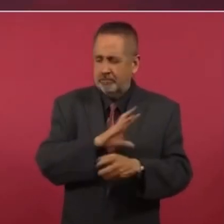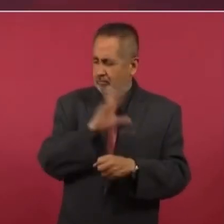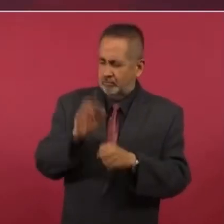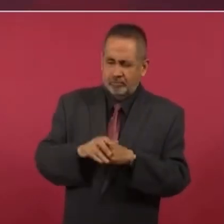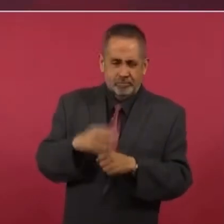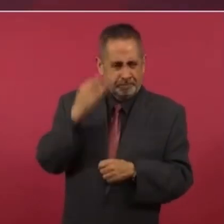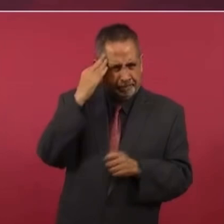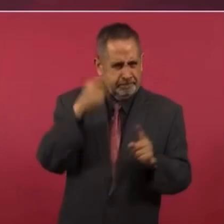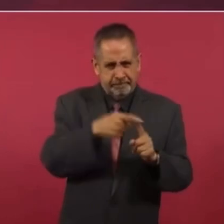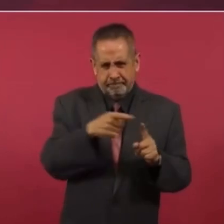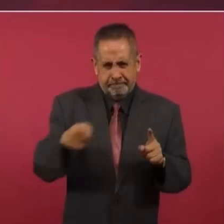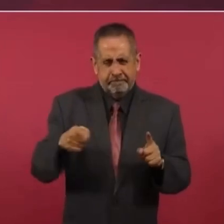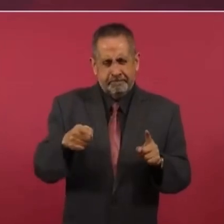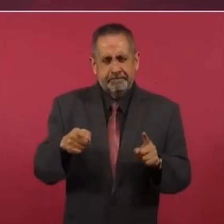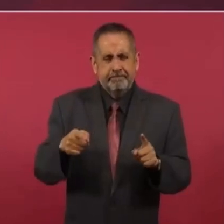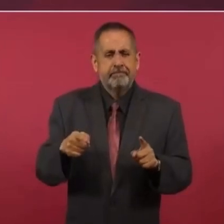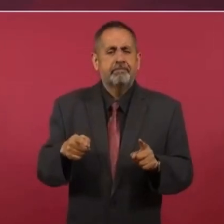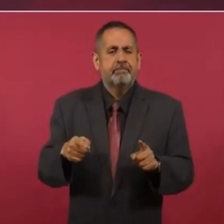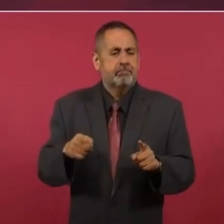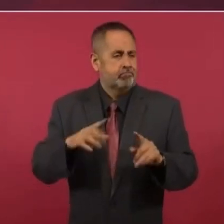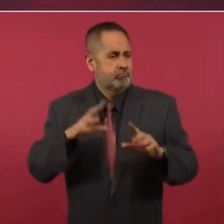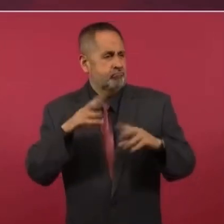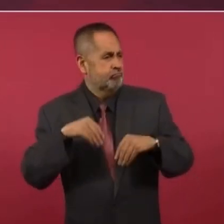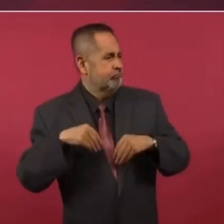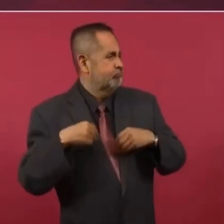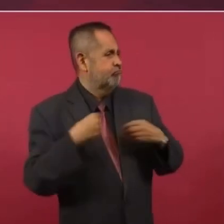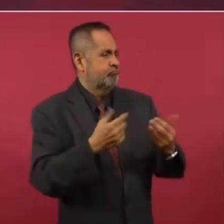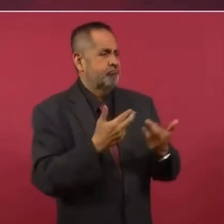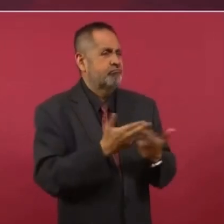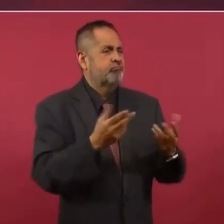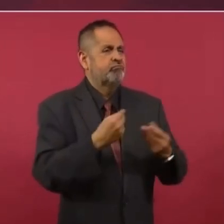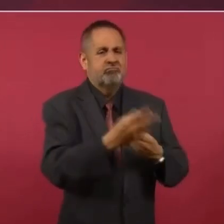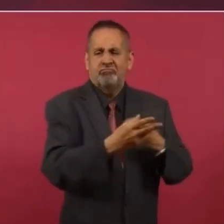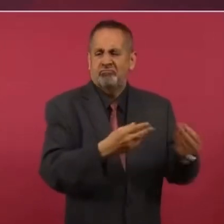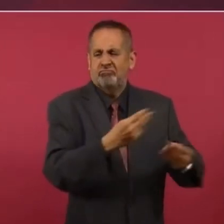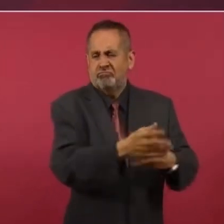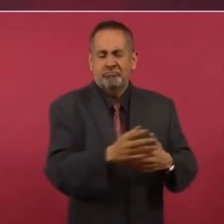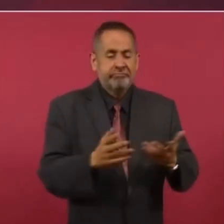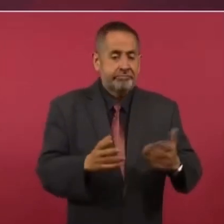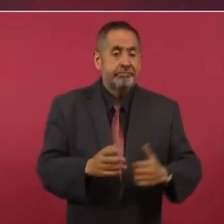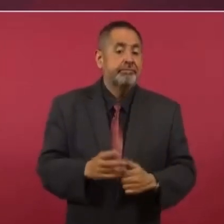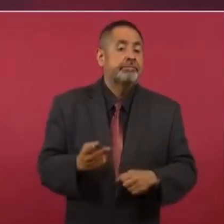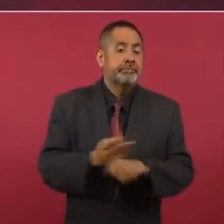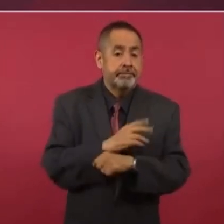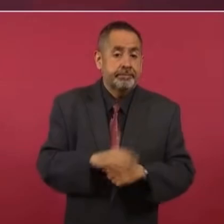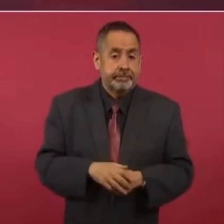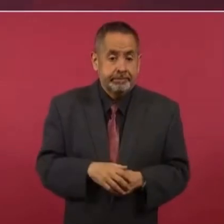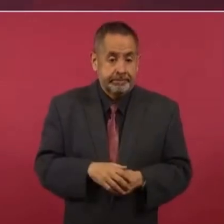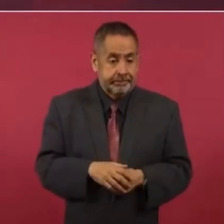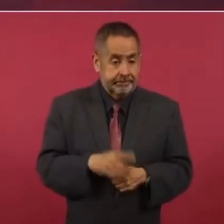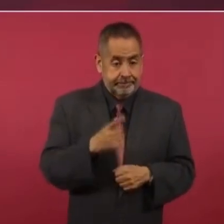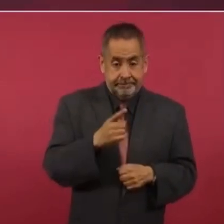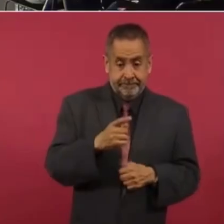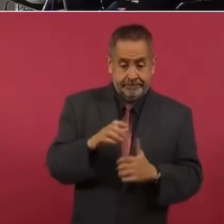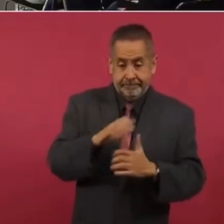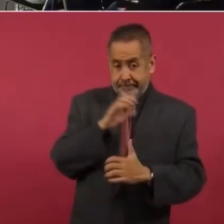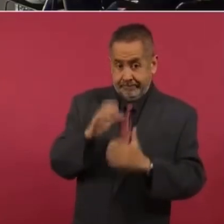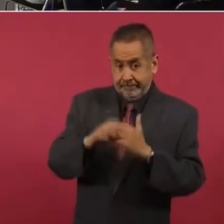fue La Piñata, y al final de Salinas